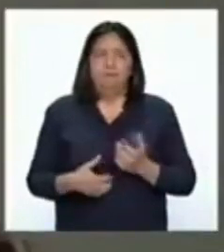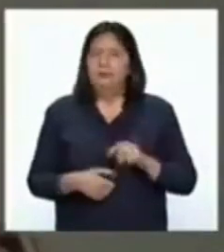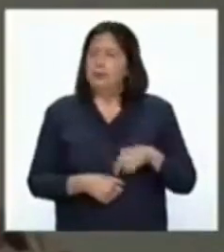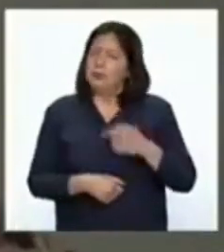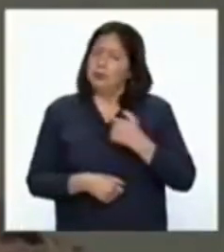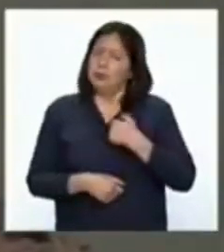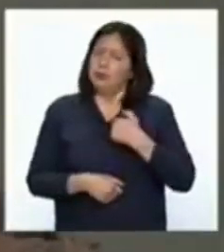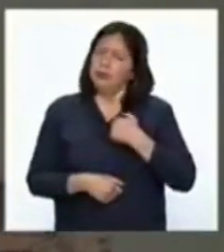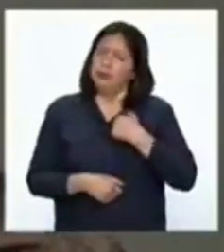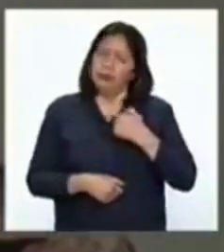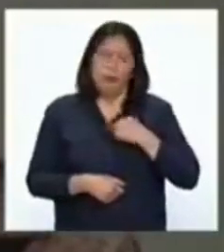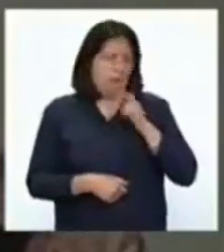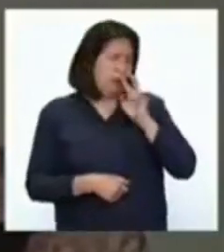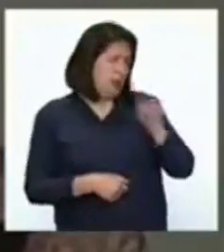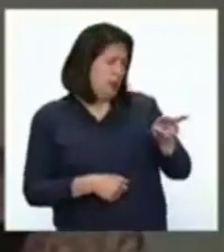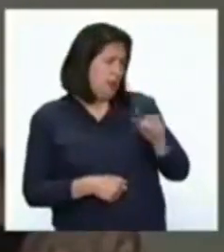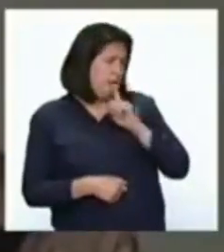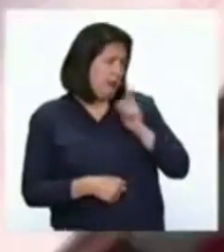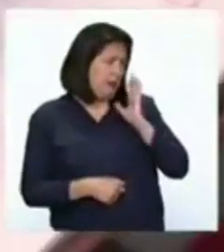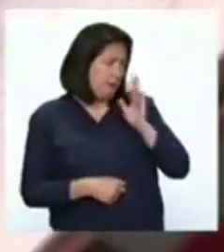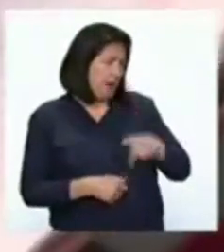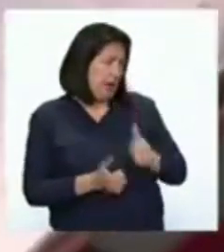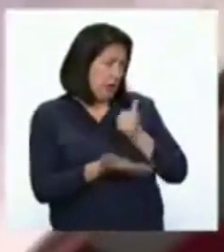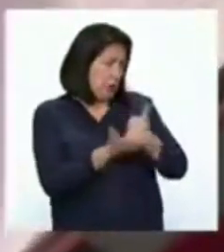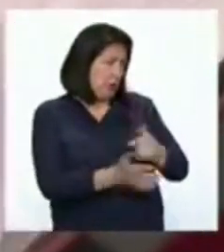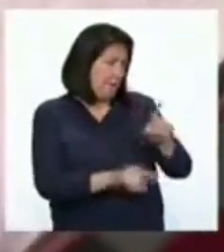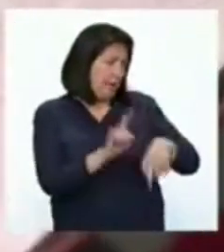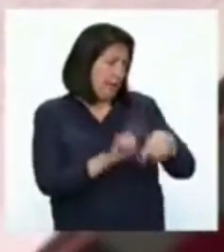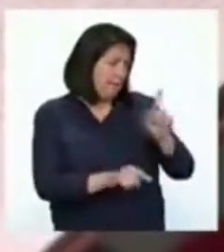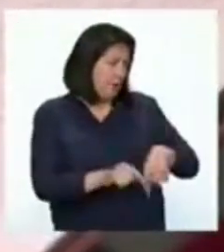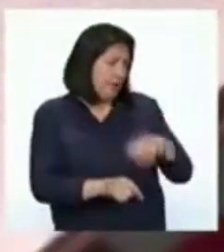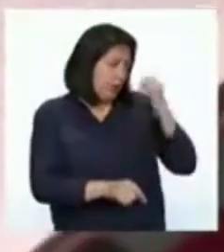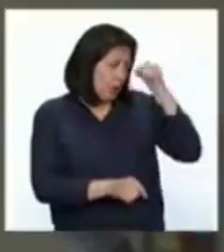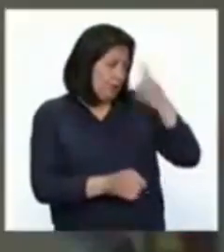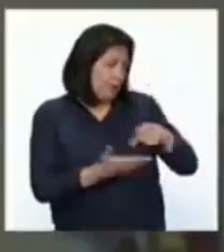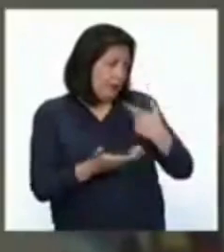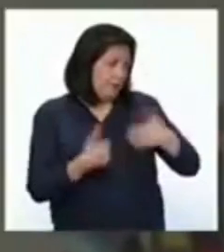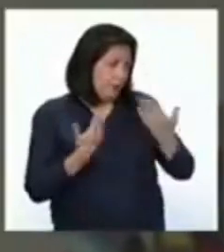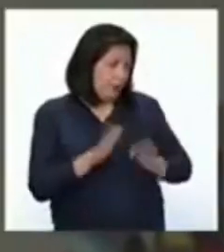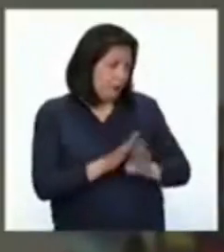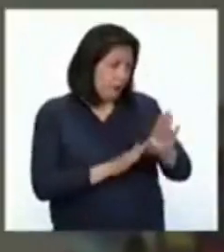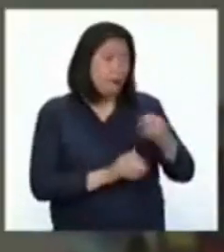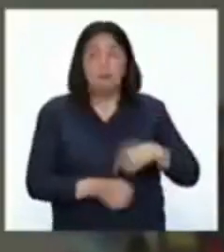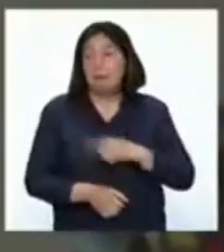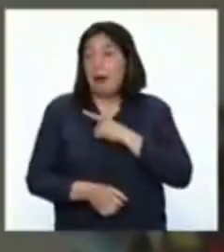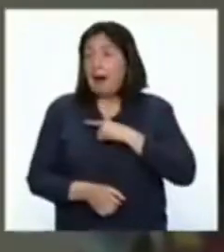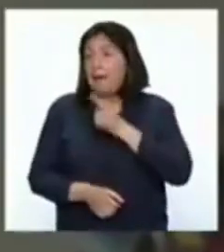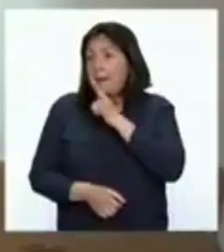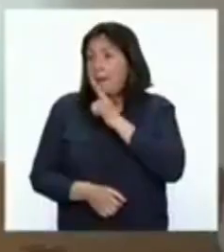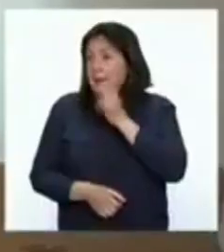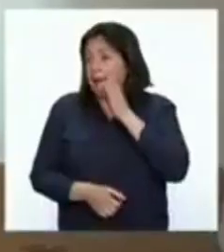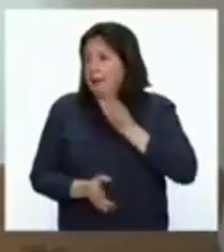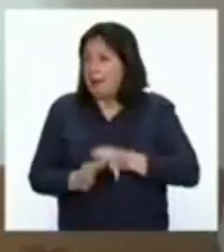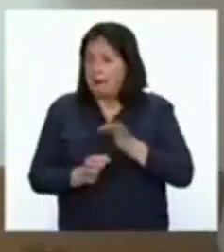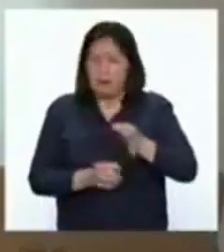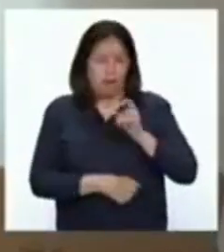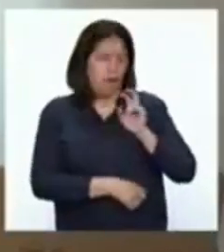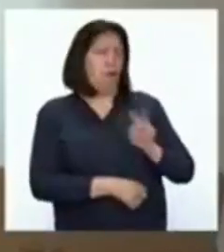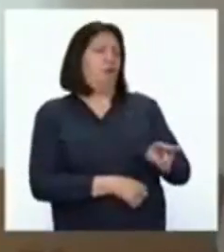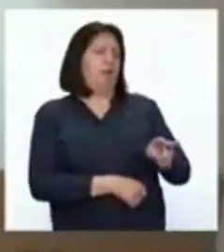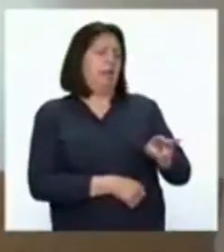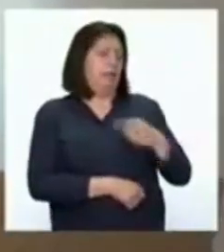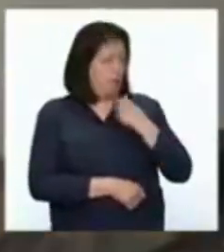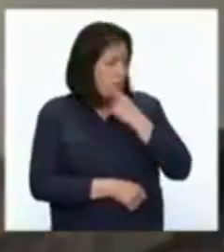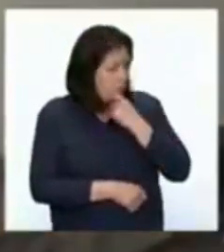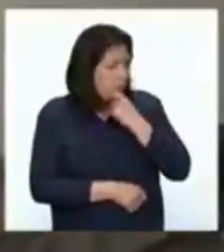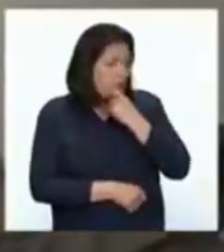Yo veía que mis padres ayudaban a sus primos, a sus sobrinos, a que puedan surgir, ya que mis padres son de provincia. Entonces ver surgir eso,